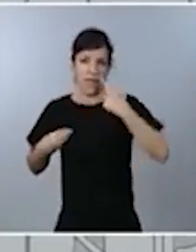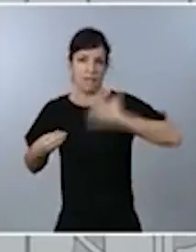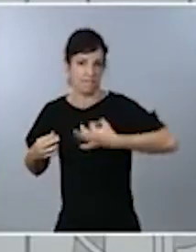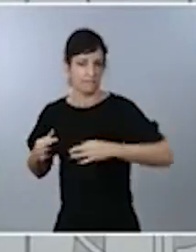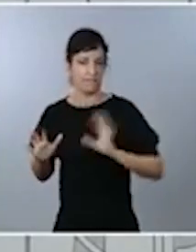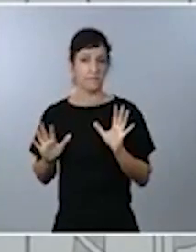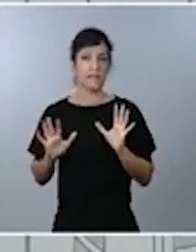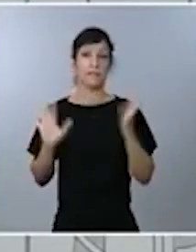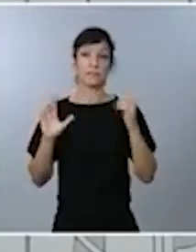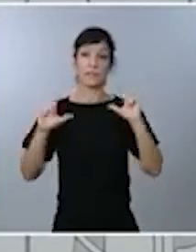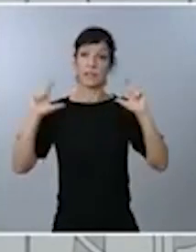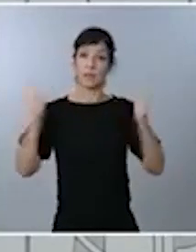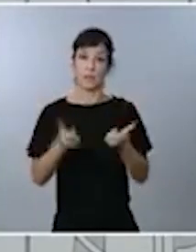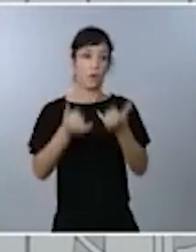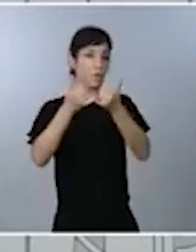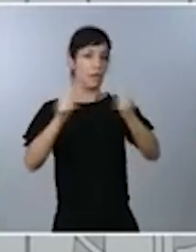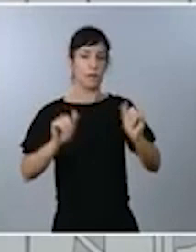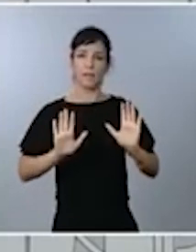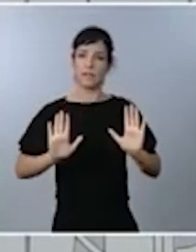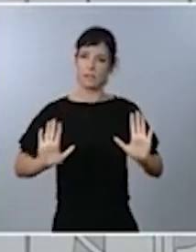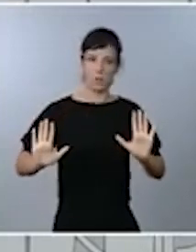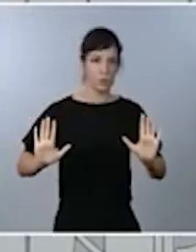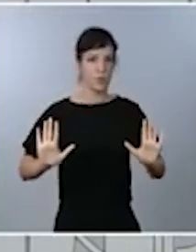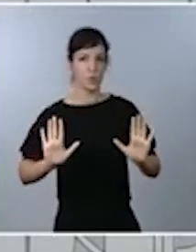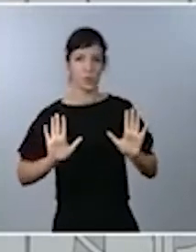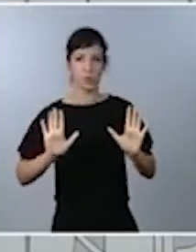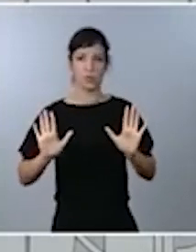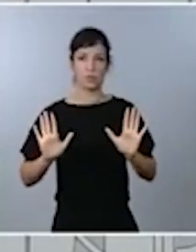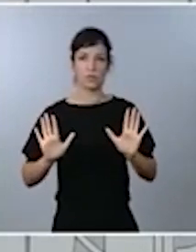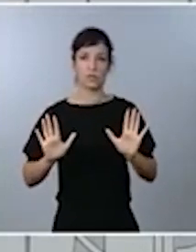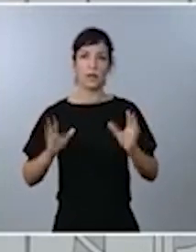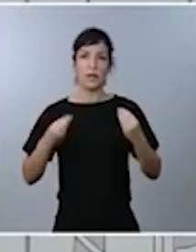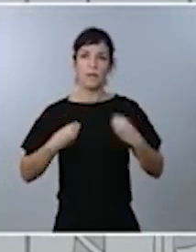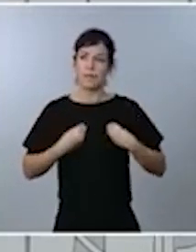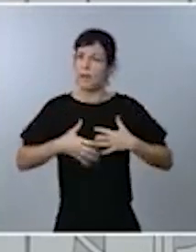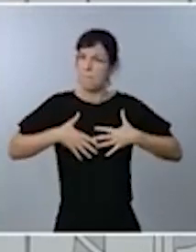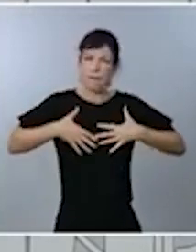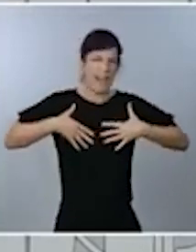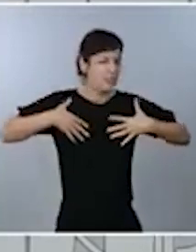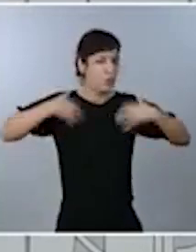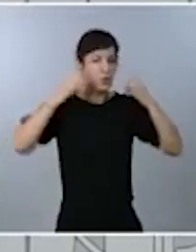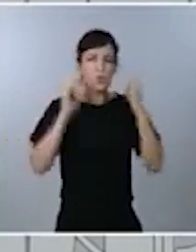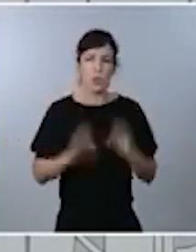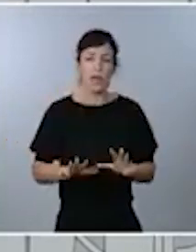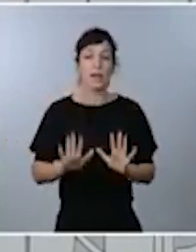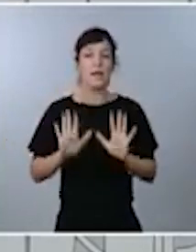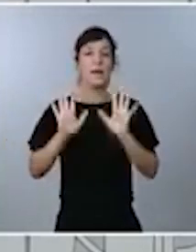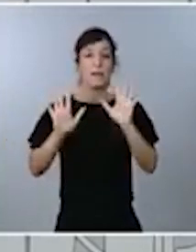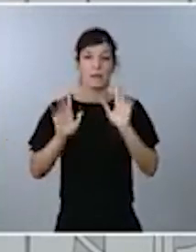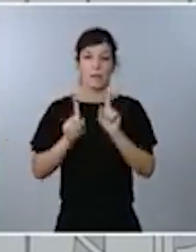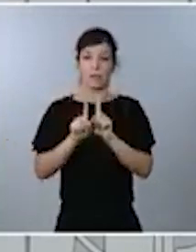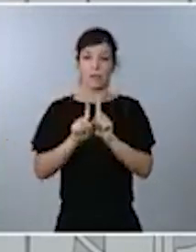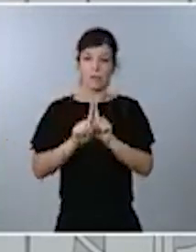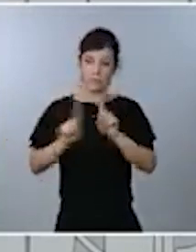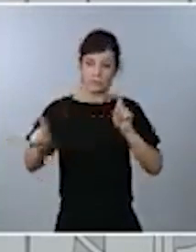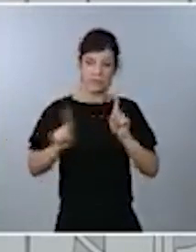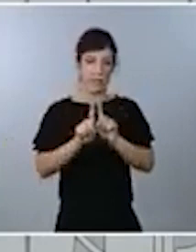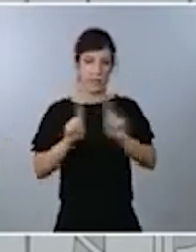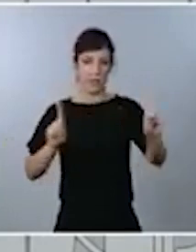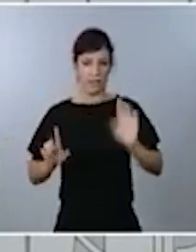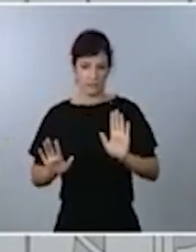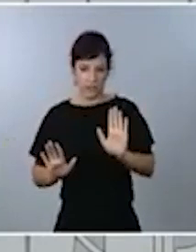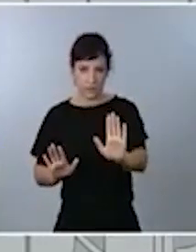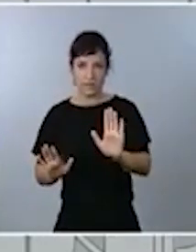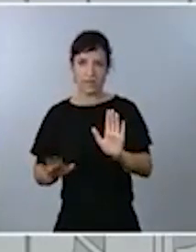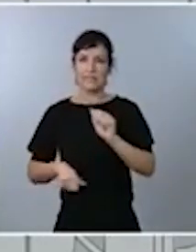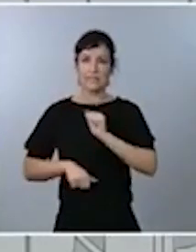celebraciones, sigamos sintiendo la misma pasión por la vida, pero tomemos la distancia y esperemos que vengan tiempos mejores, porque van a venir